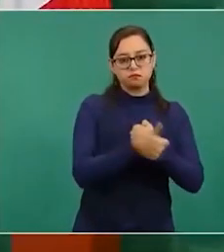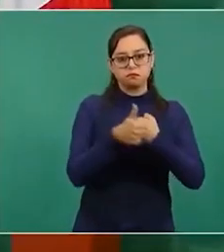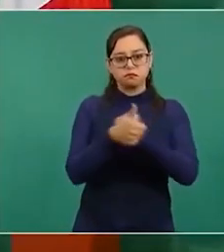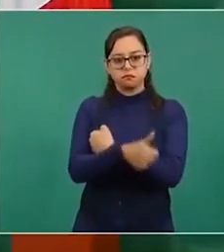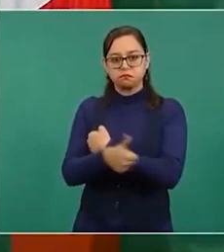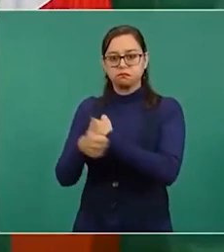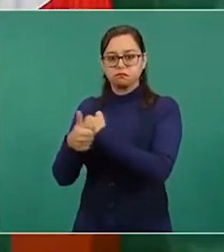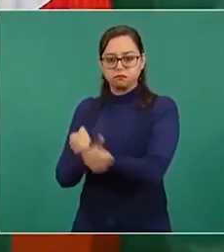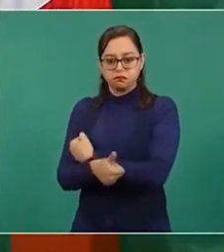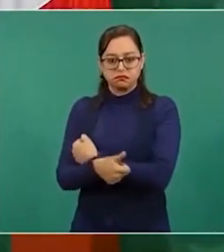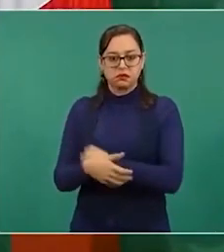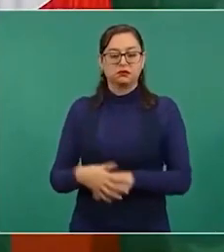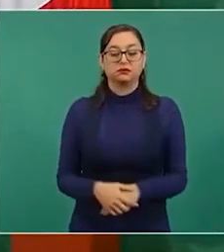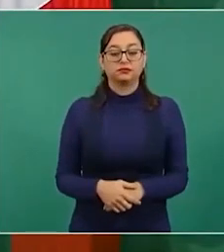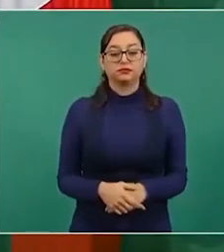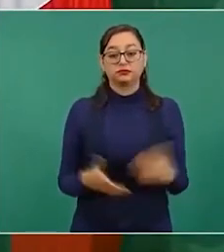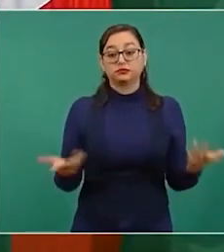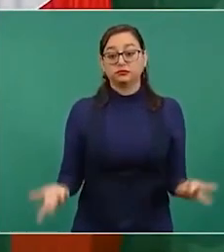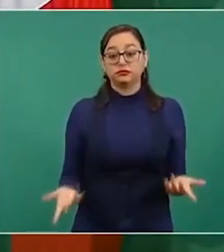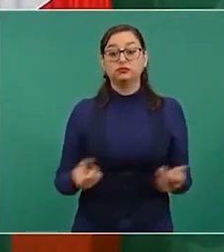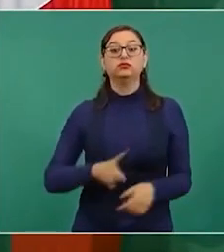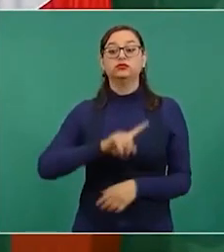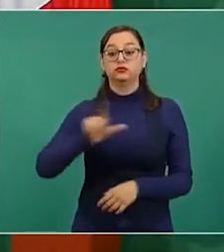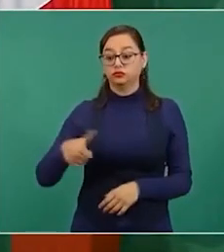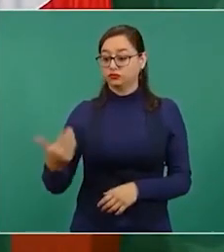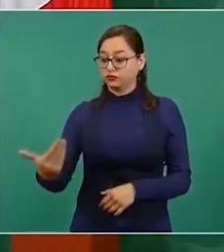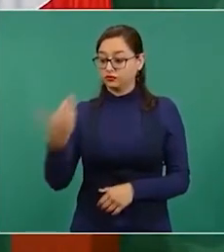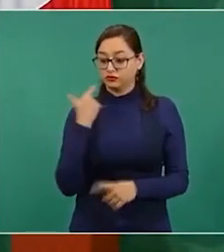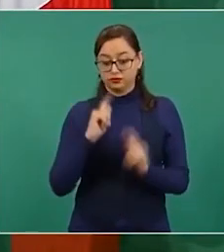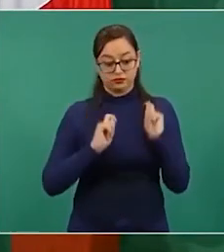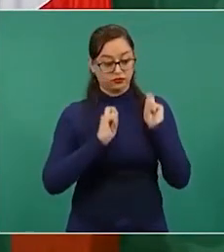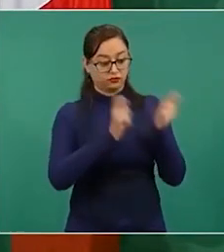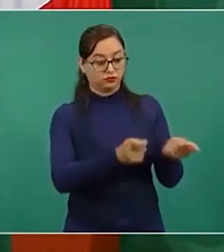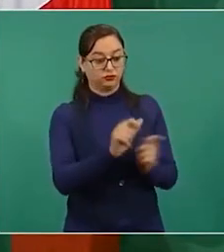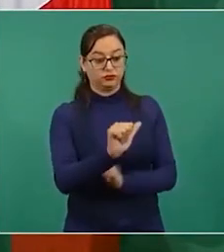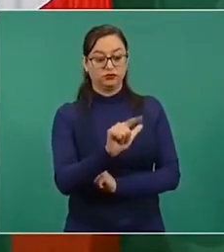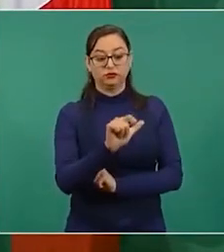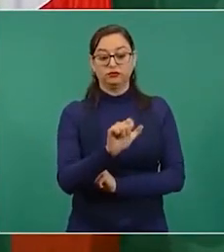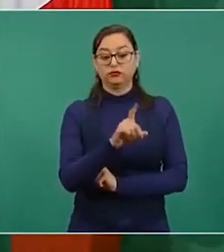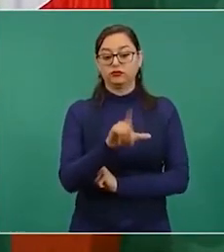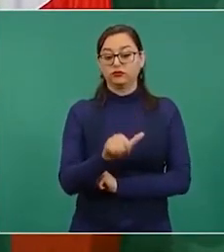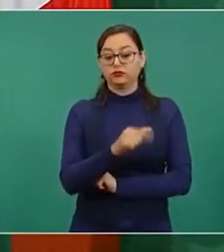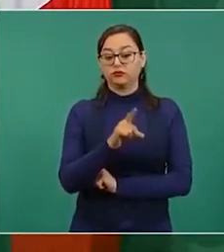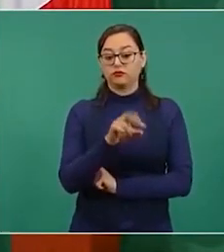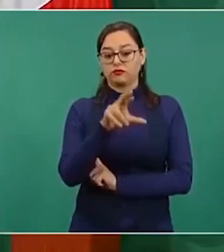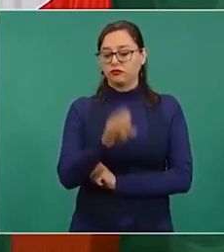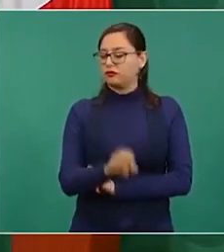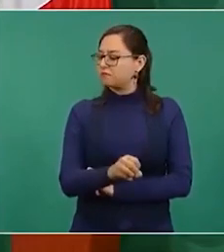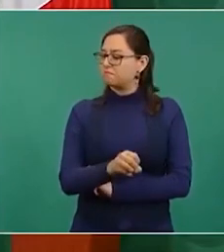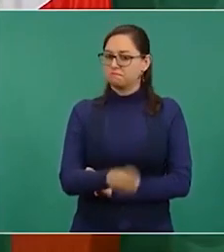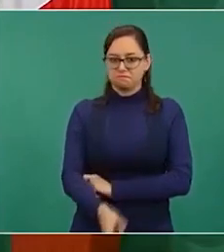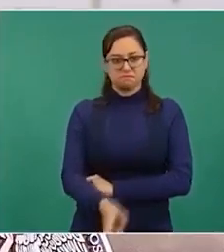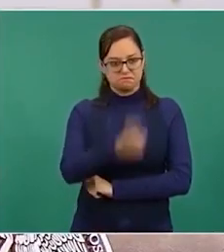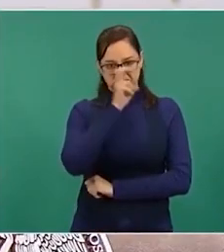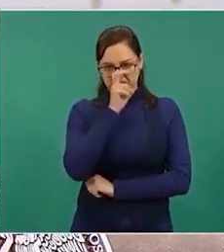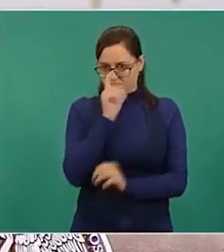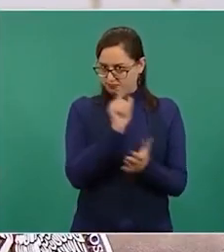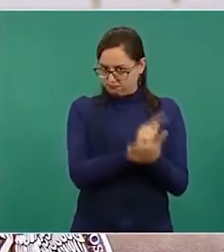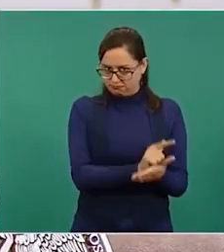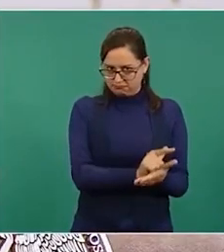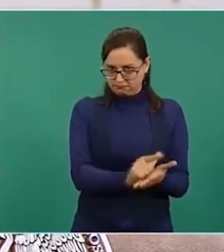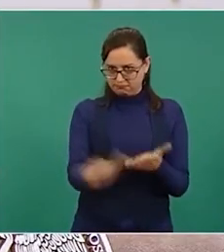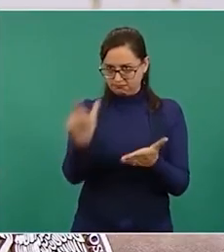desde que llegó el comisionado Alejandro Sbarch ha hecho un trabajo muy sistemático de limpia de todos estos